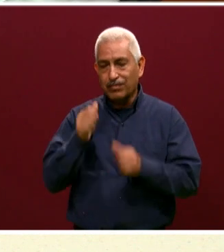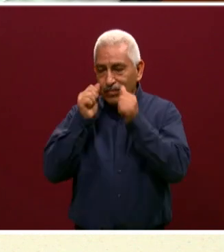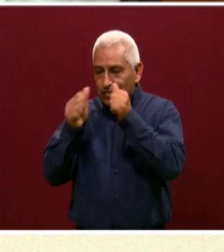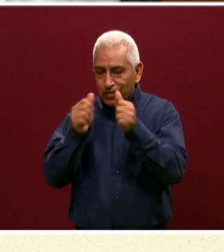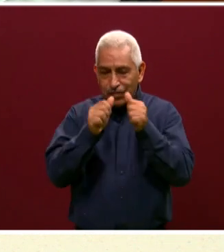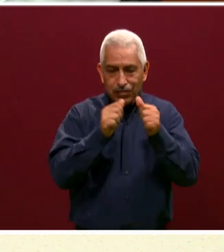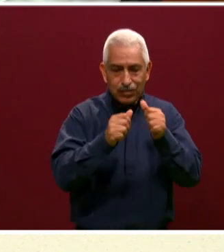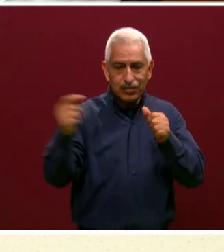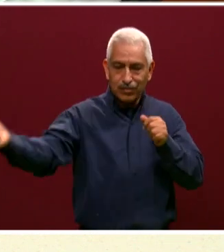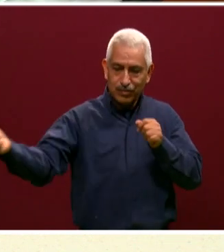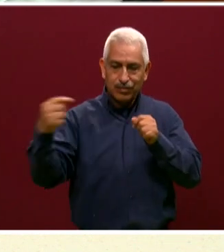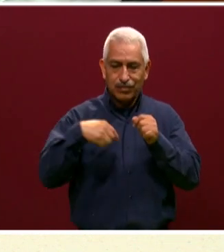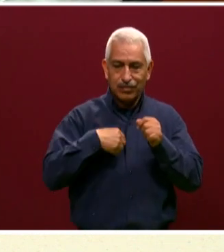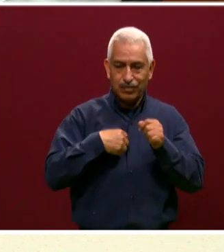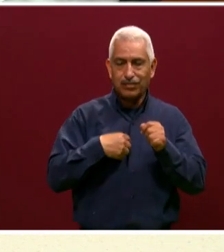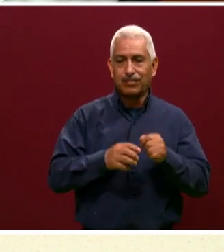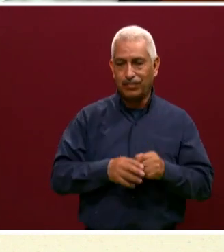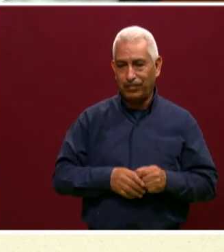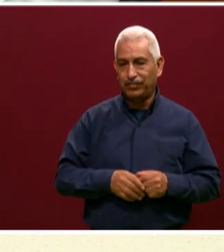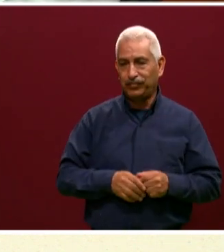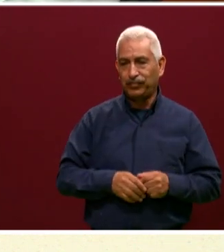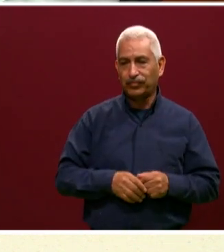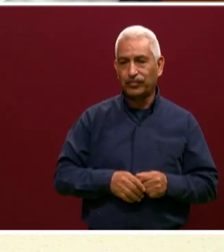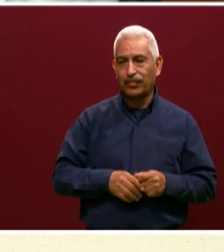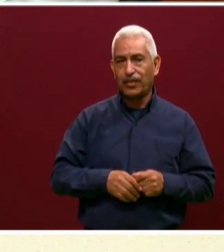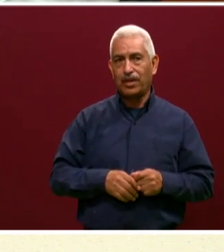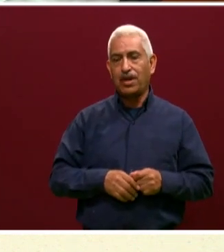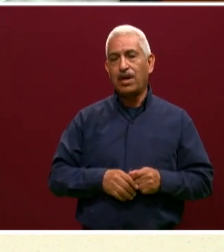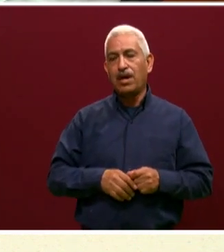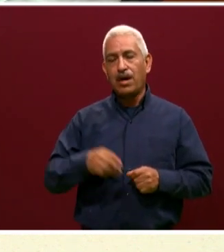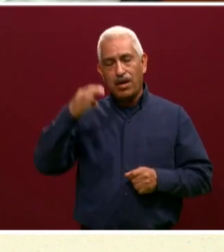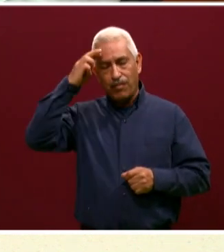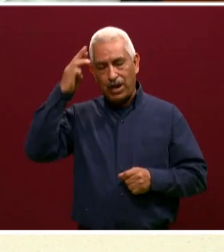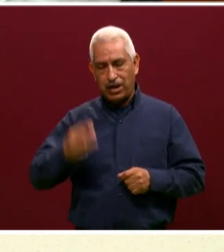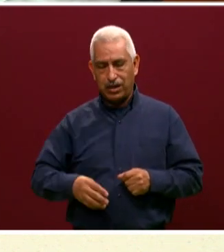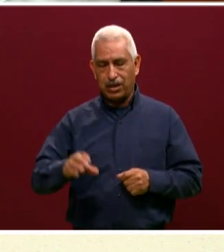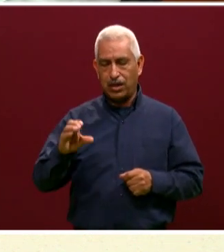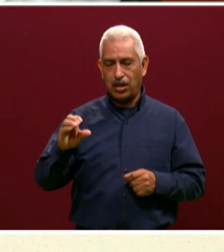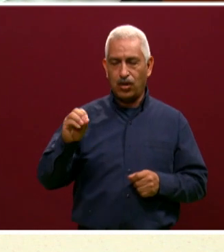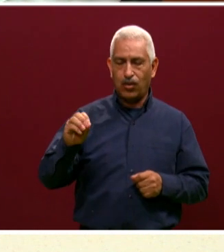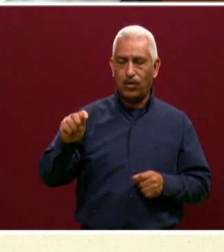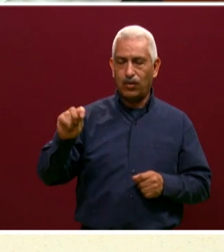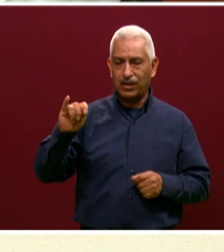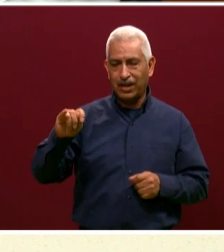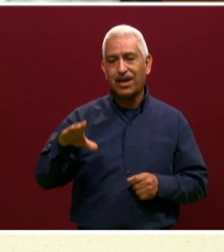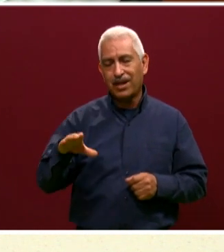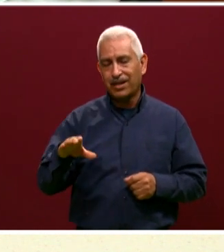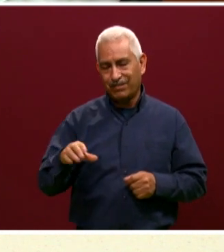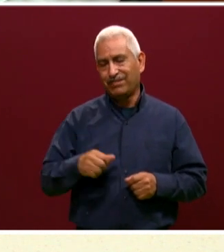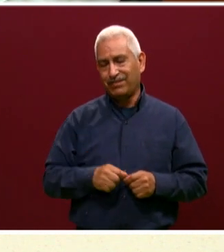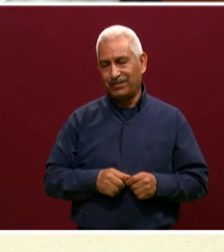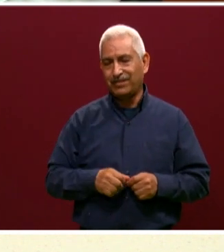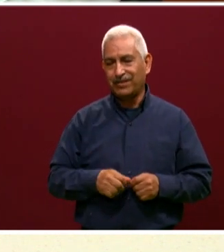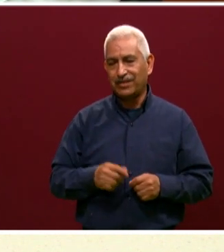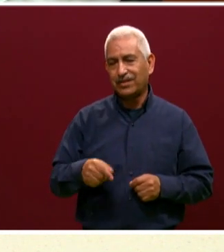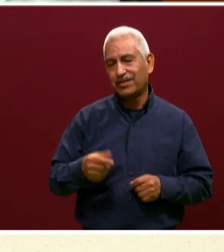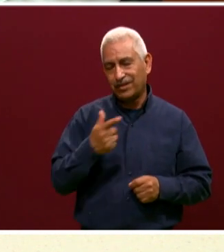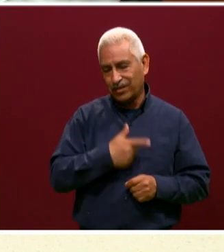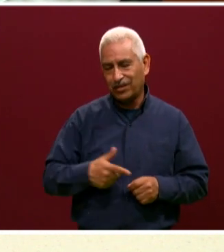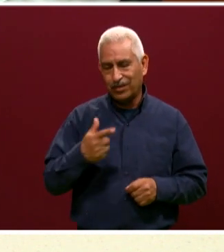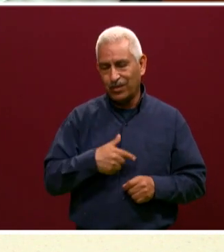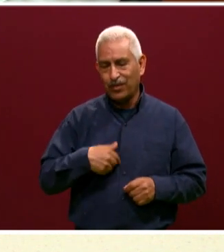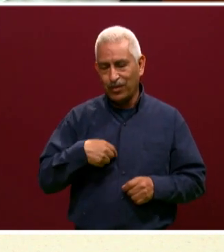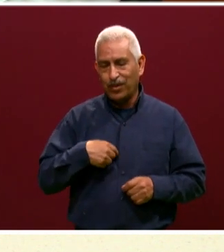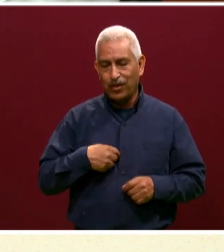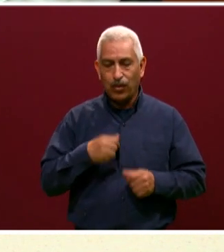académica. Maestra Coti. Es presente para servirle. Sí, ahí los vamos a atender con mucho gusto. Sí, este es el área